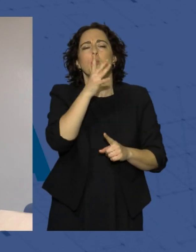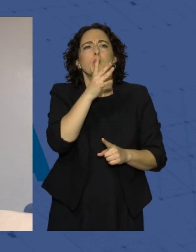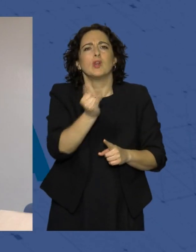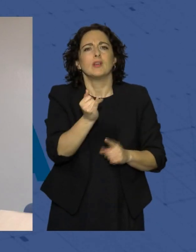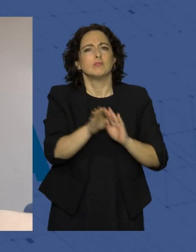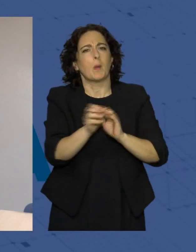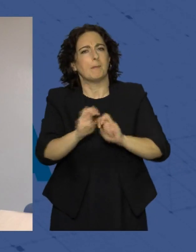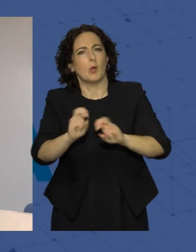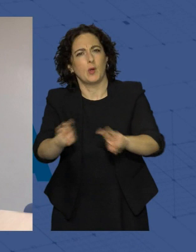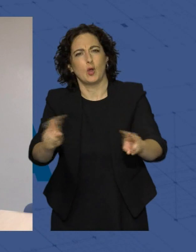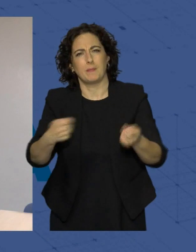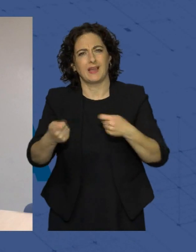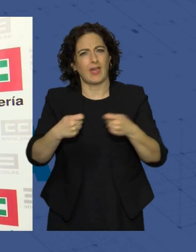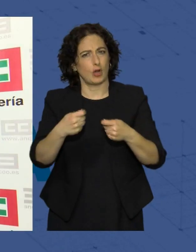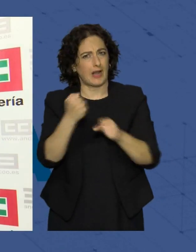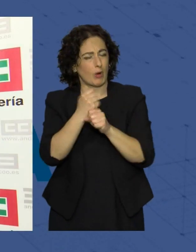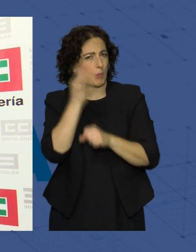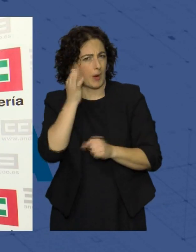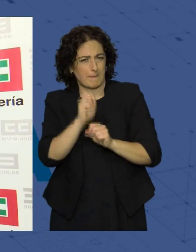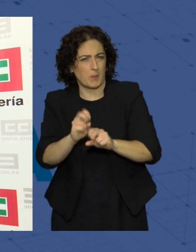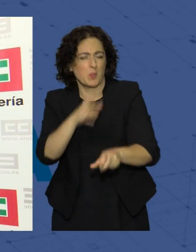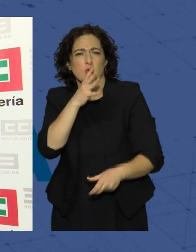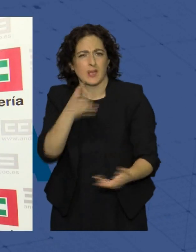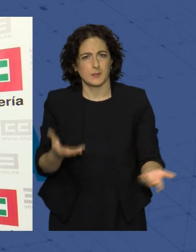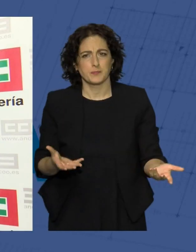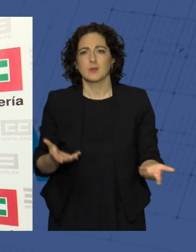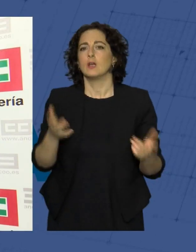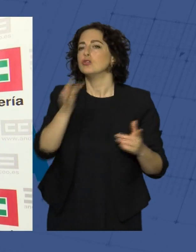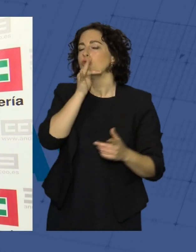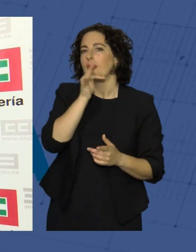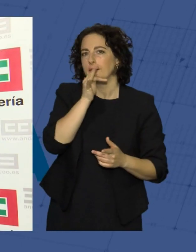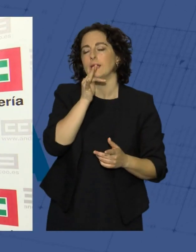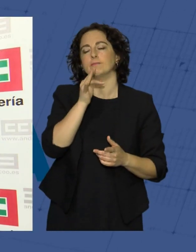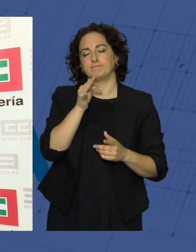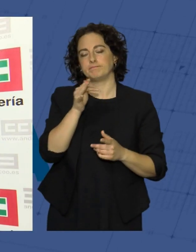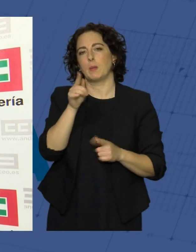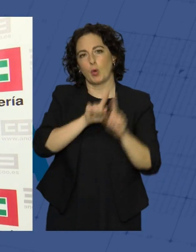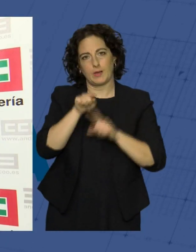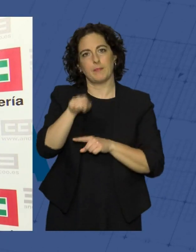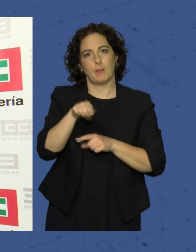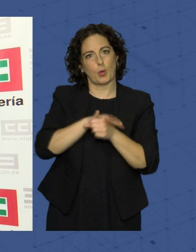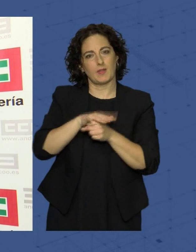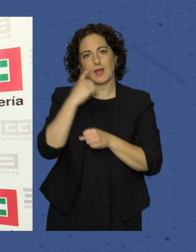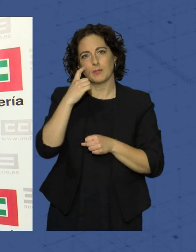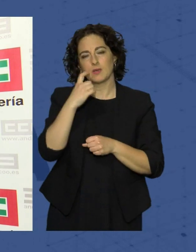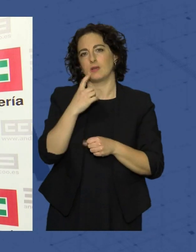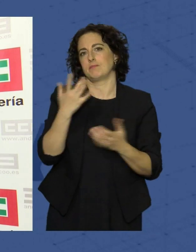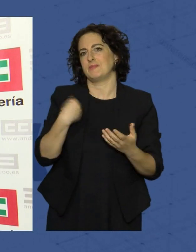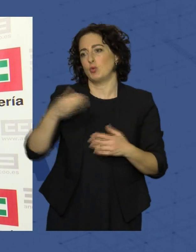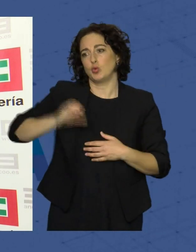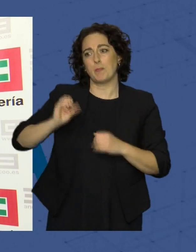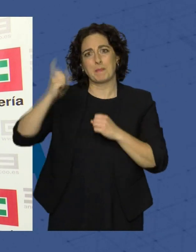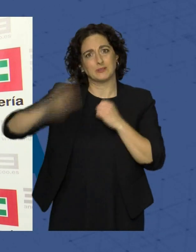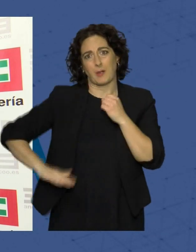empeorándose el mercado laboral para las mujeres. La negociación colectiva es todavía el talón de Aquiles de nuestra provincia porque está con los salarios más bajos